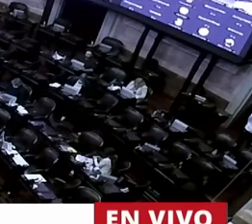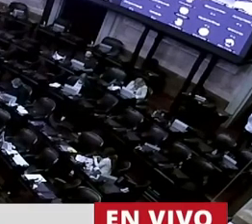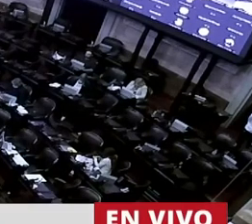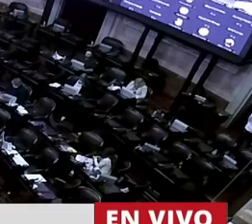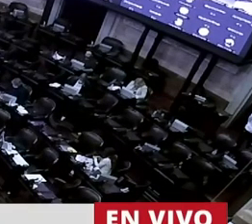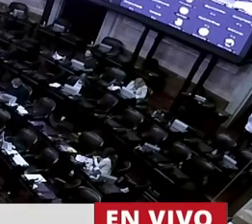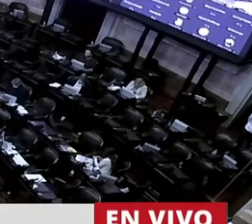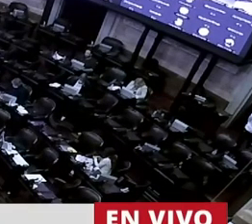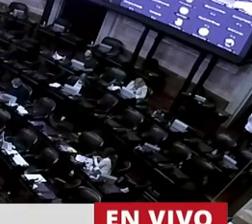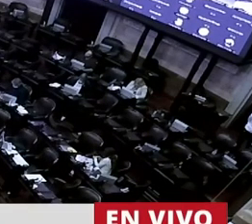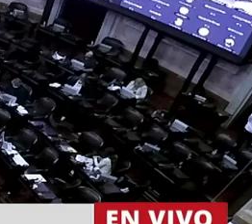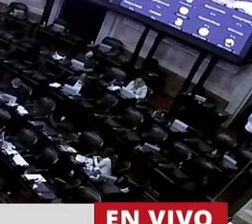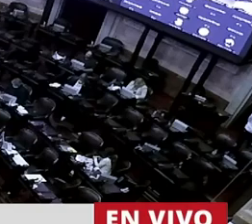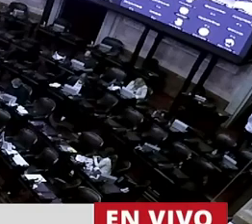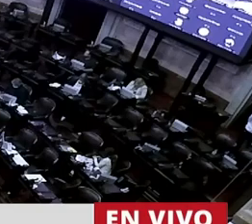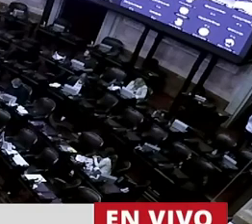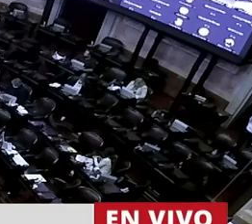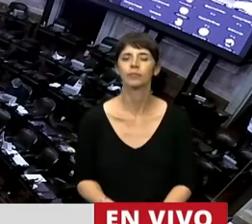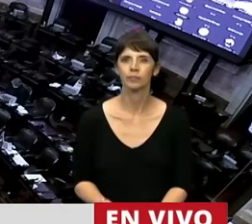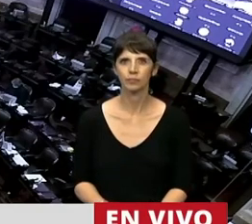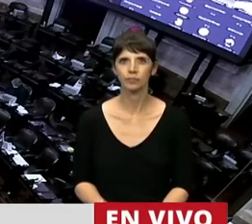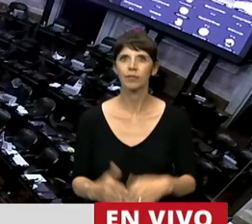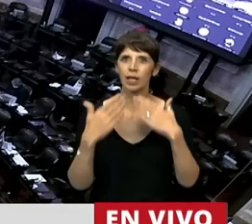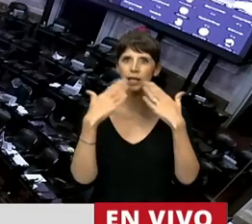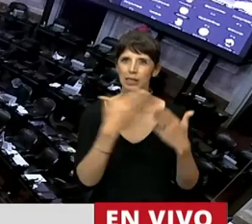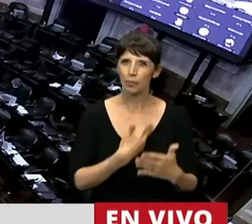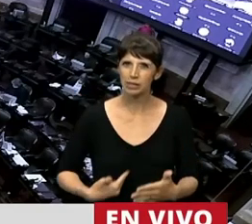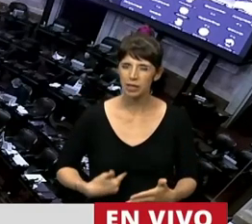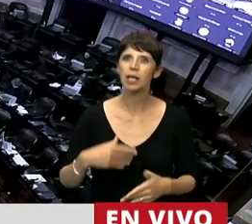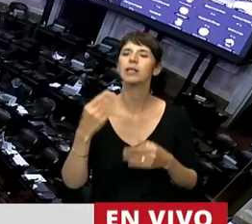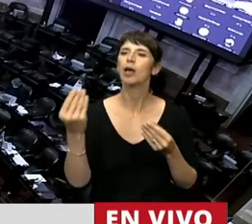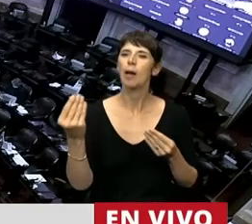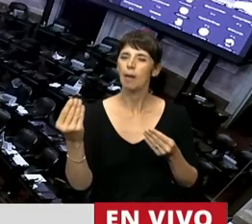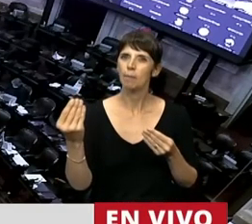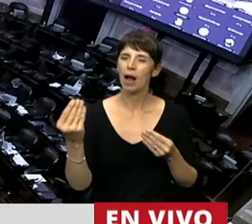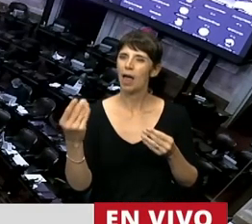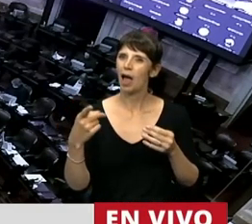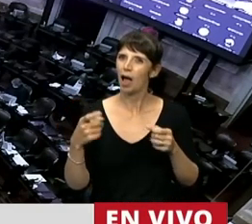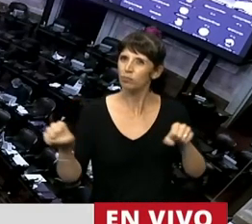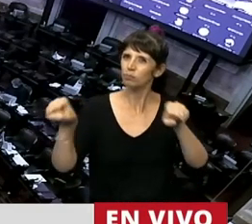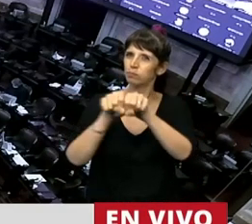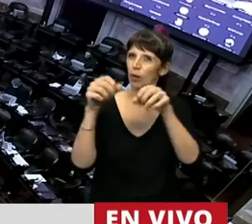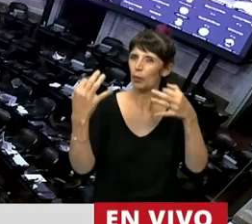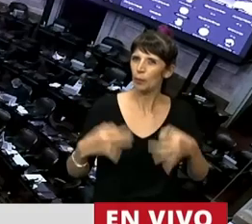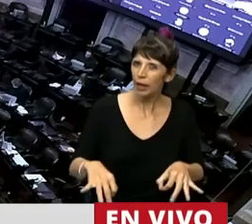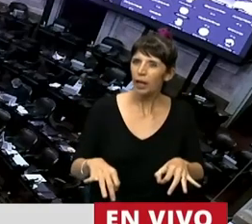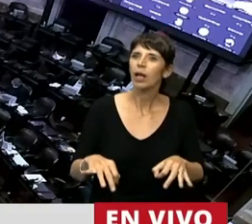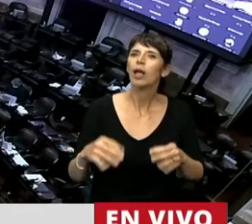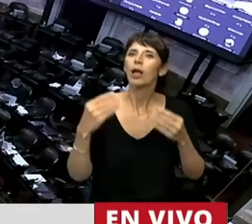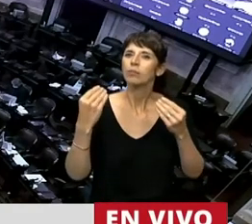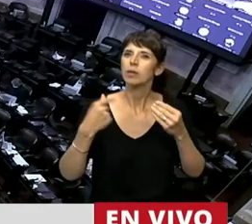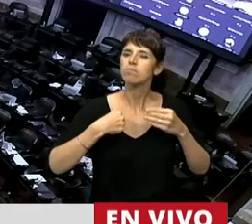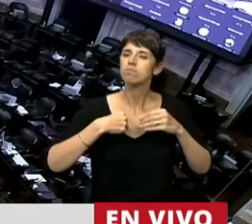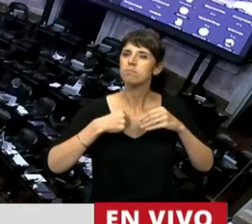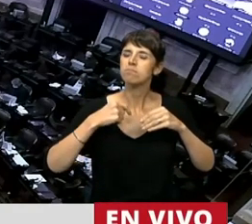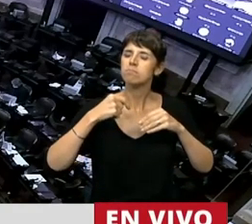Gracias, muchas gracias Presidente. Para asegurar la conectividad voy a optar por privarlo de mi imagen, pero